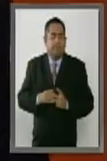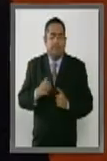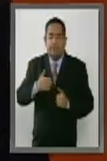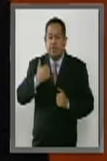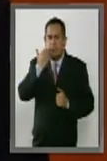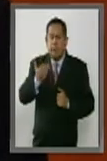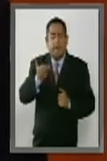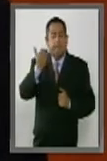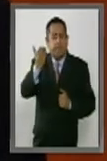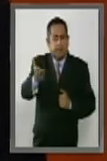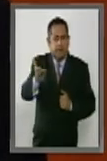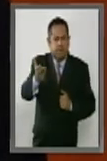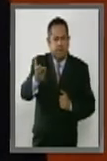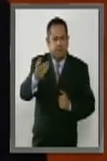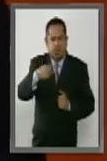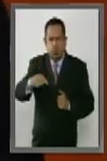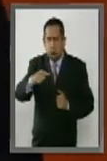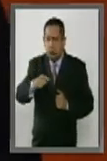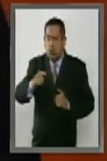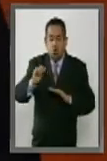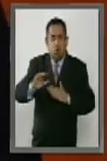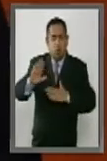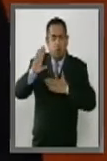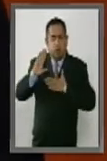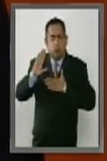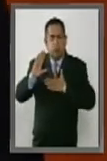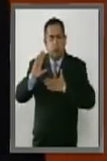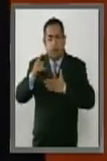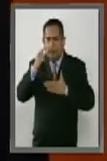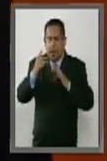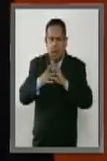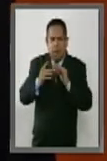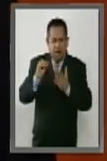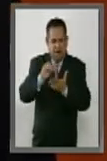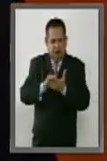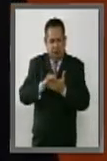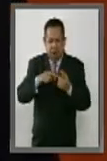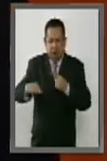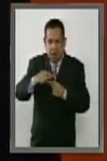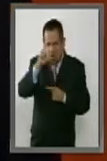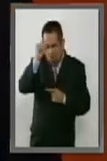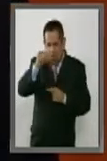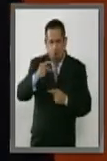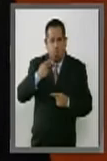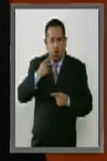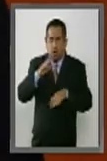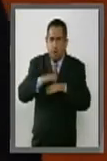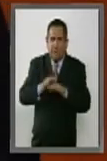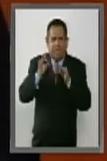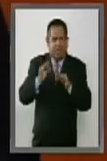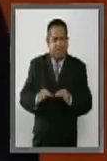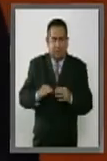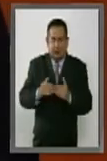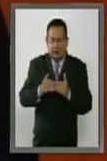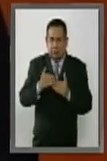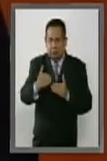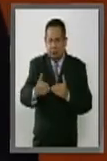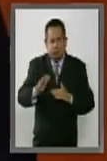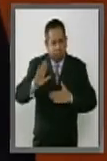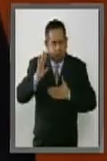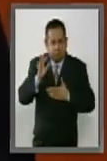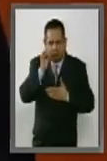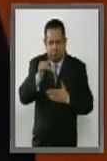solicitarles su compromiso para establecer un acuerdo político más allá de lo establecido